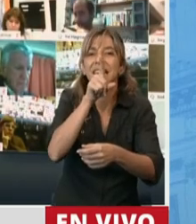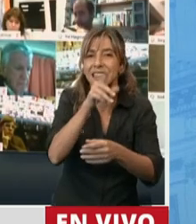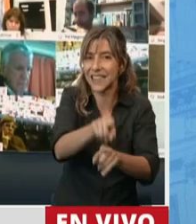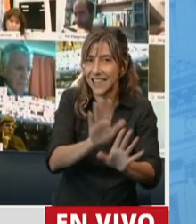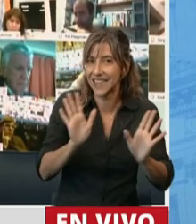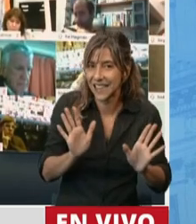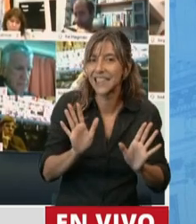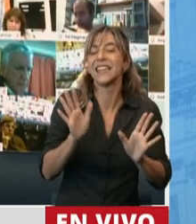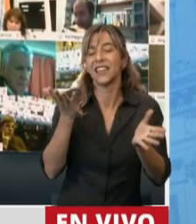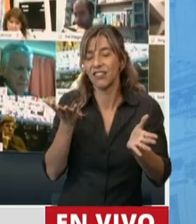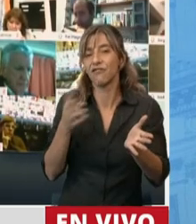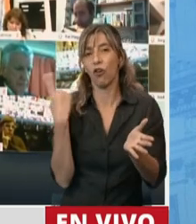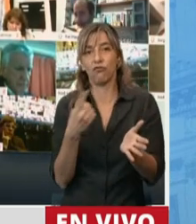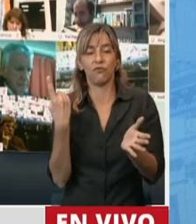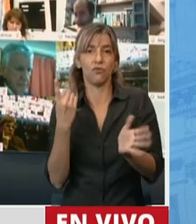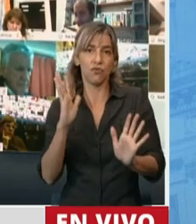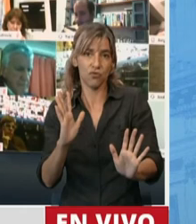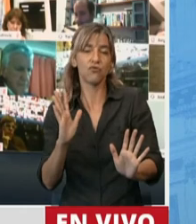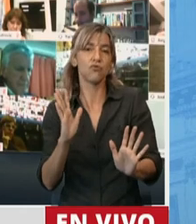moderación en cuanto al optimismo,